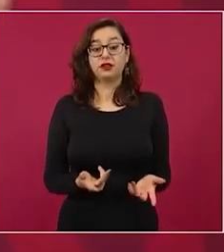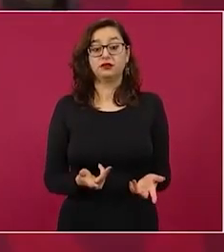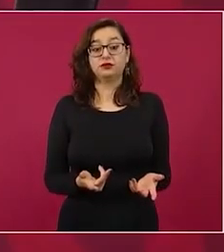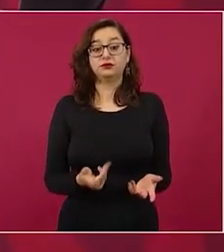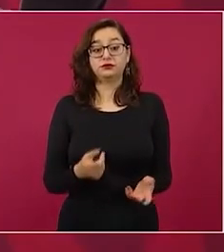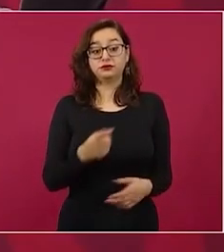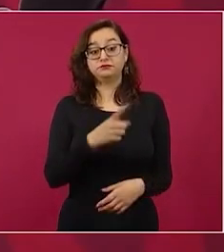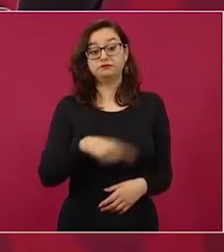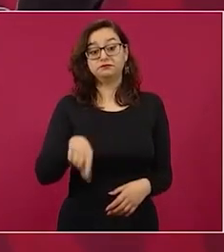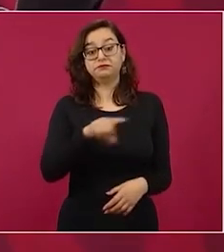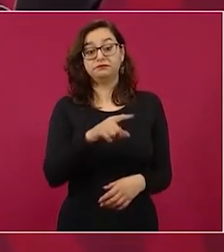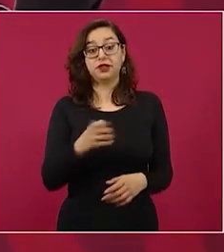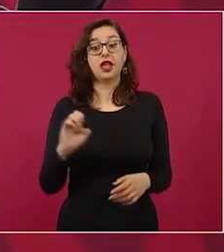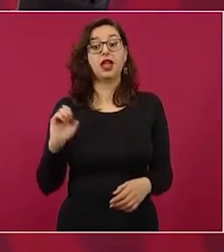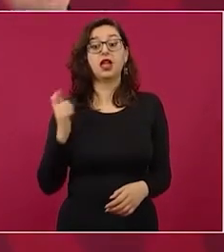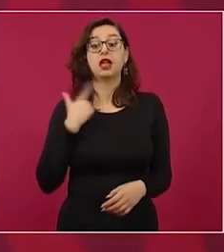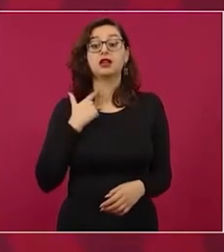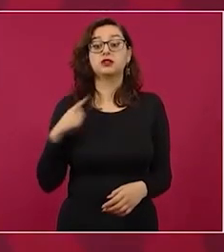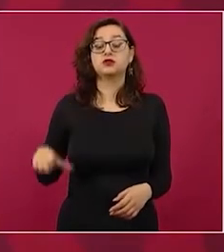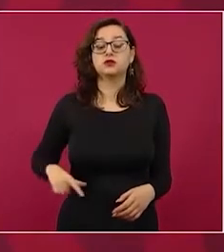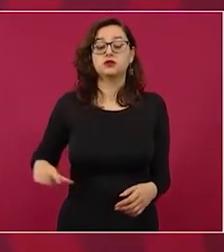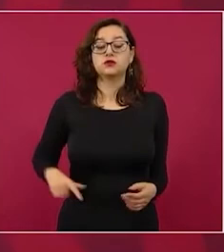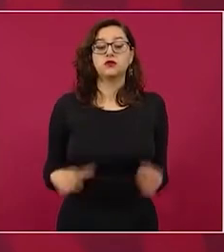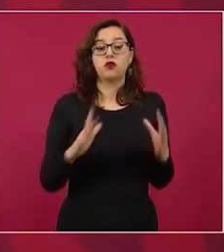supuestamente autónomos